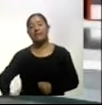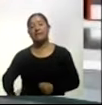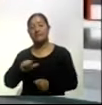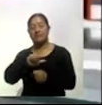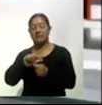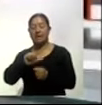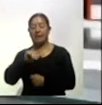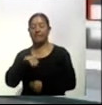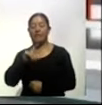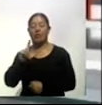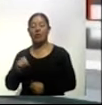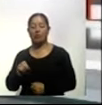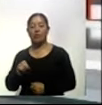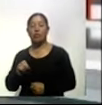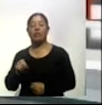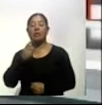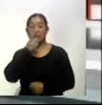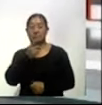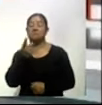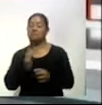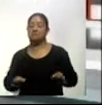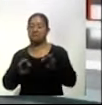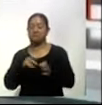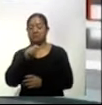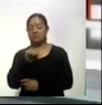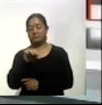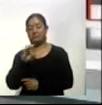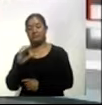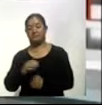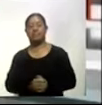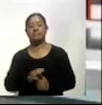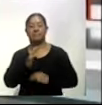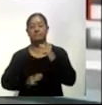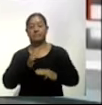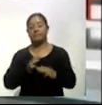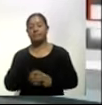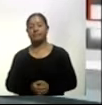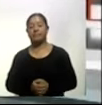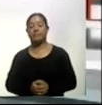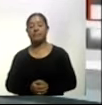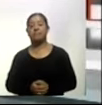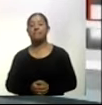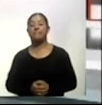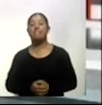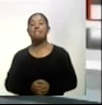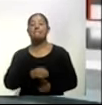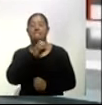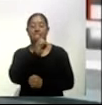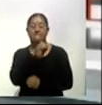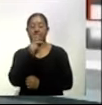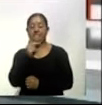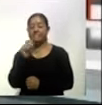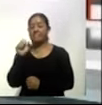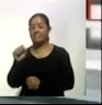la entrada en vigor del T-MEC y en el mundo. Prevé organización panamericana de salud,